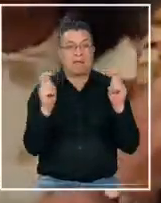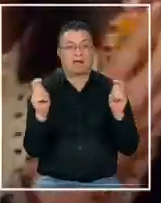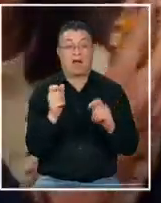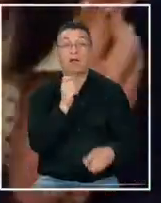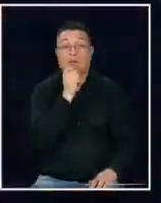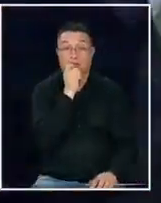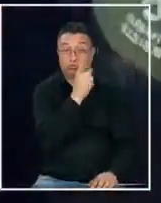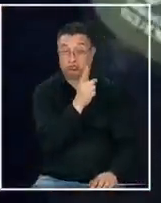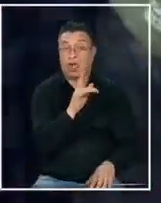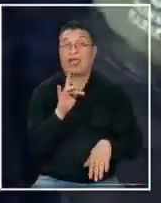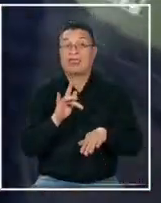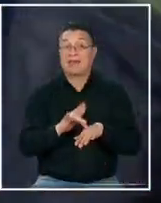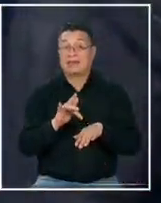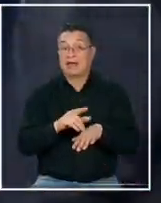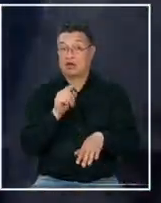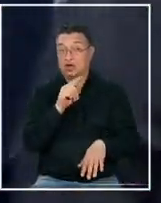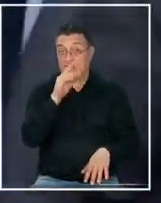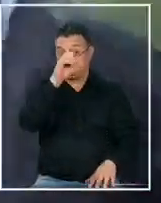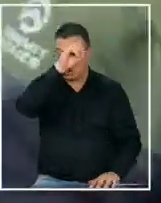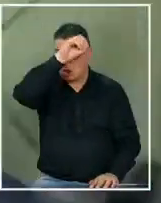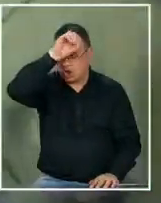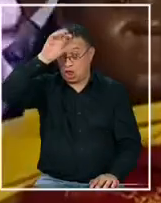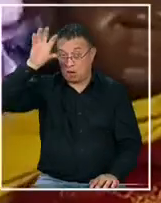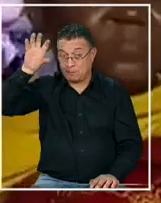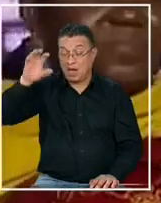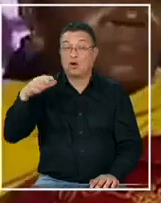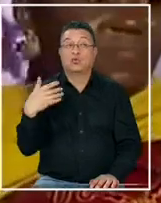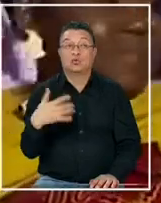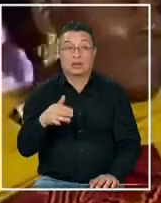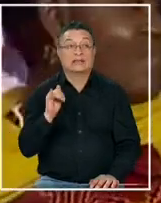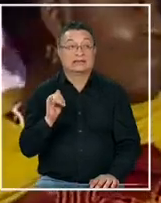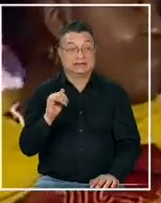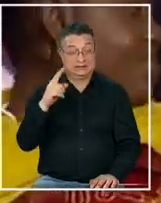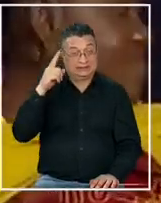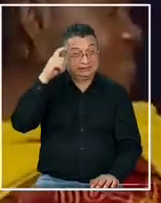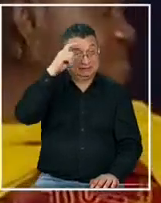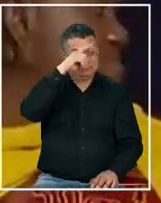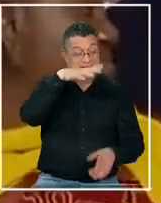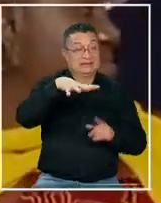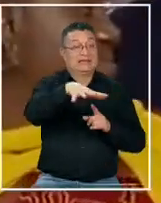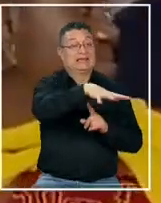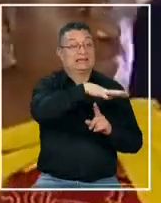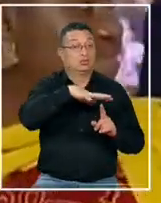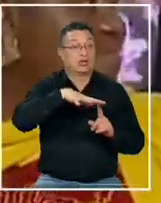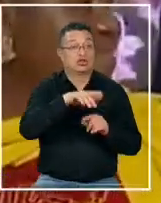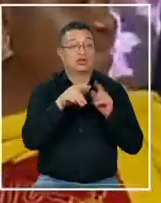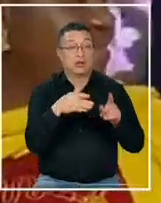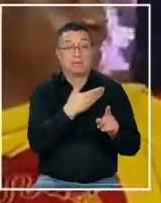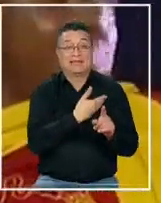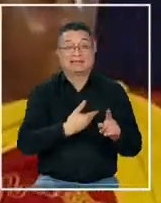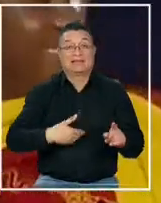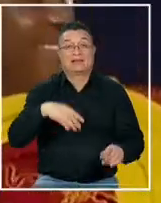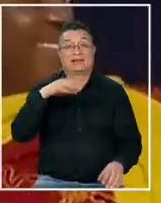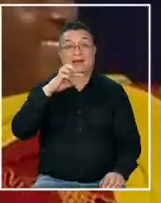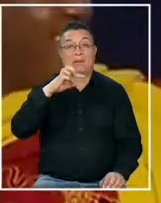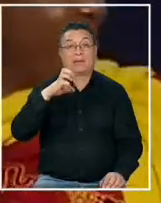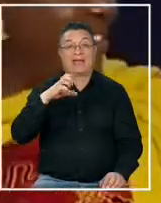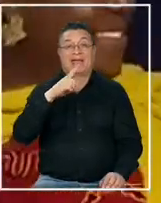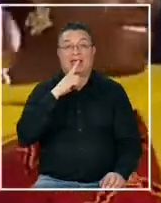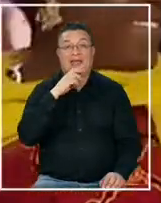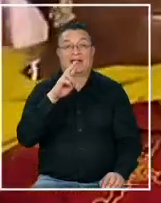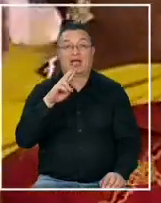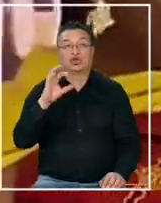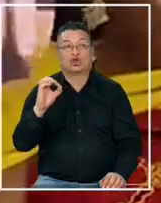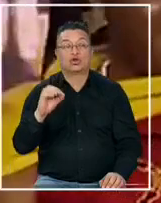acusación bastante delicada en Colombia sí por supuesto está difícil la situación para Gustavo Petro de todas maneras y